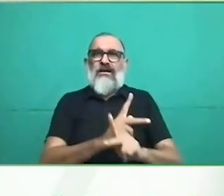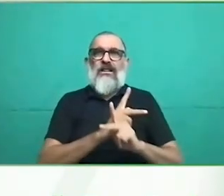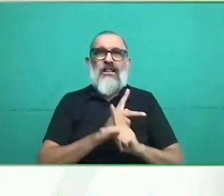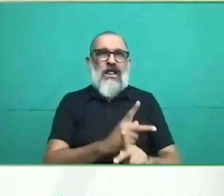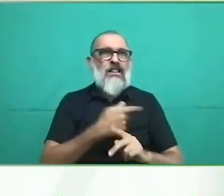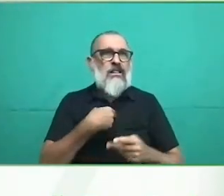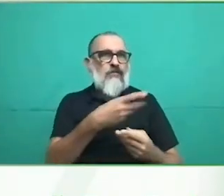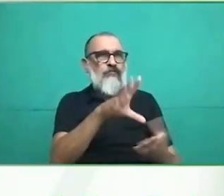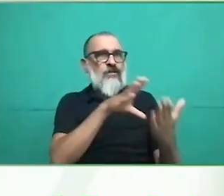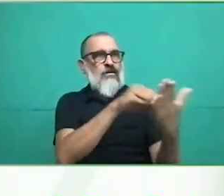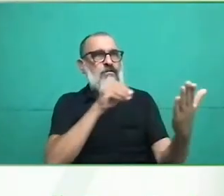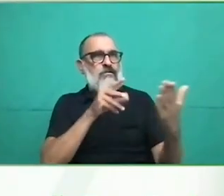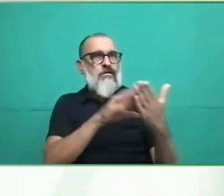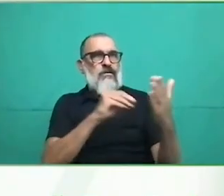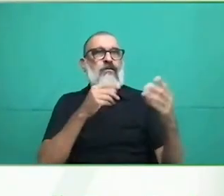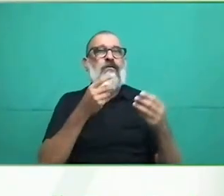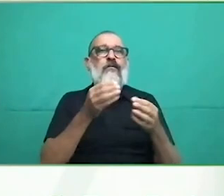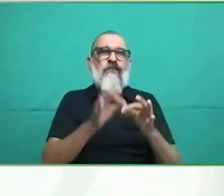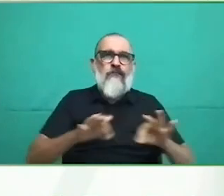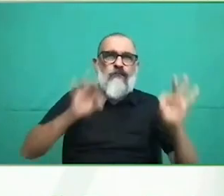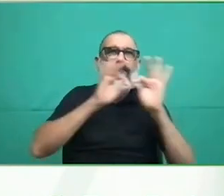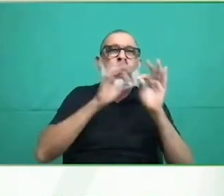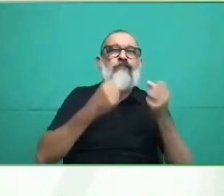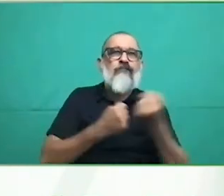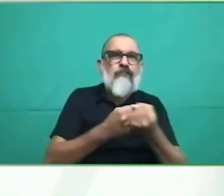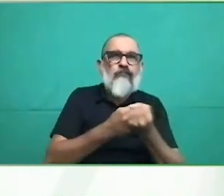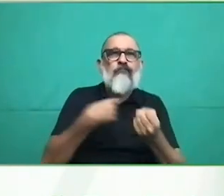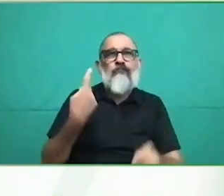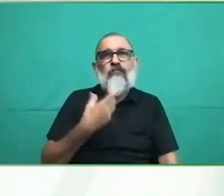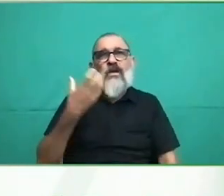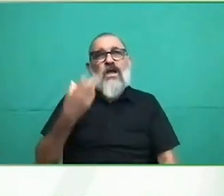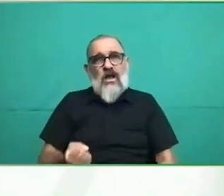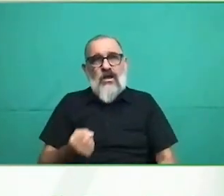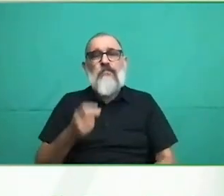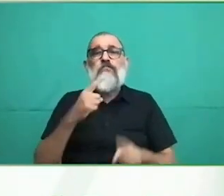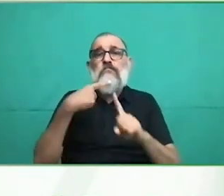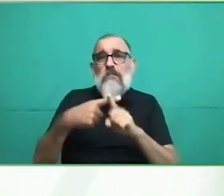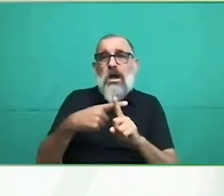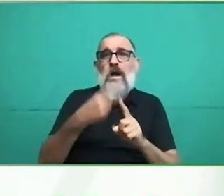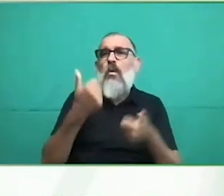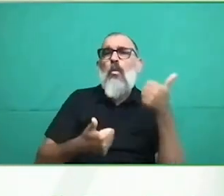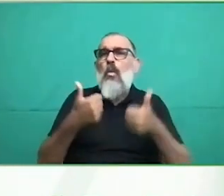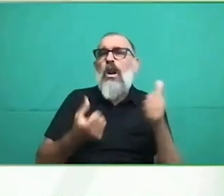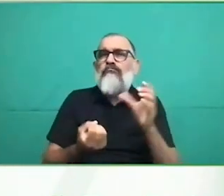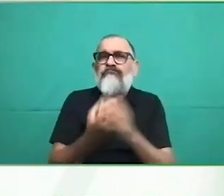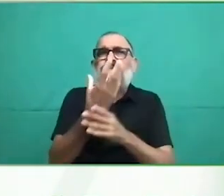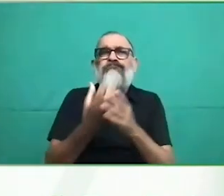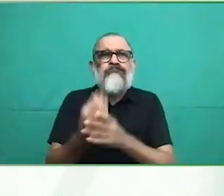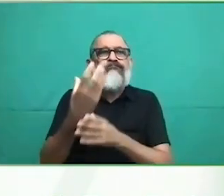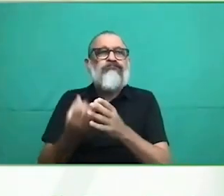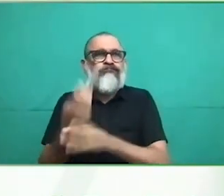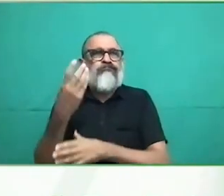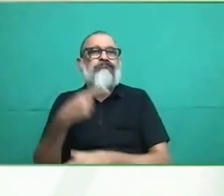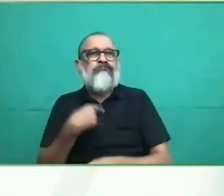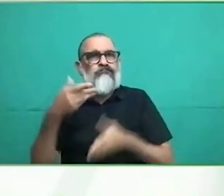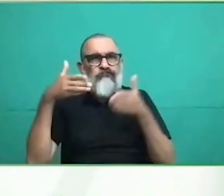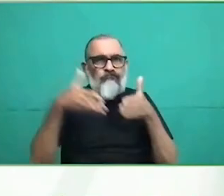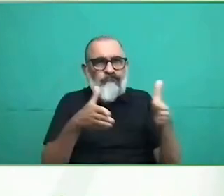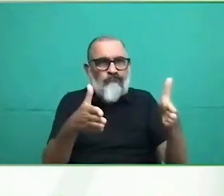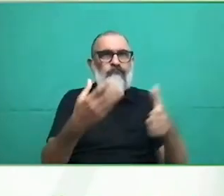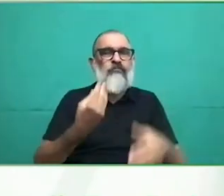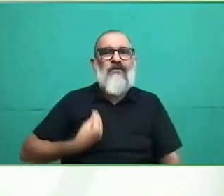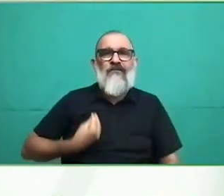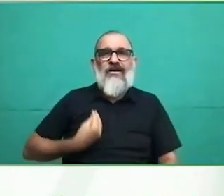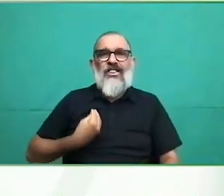si fuman o no, es a ellos quien tiene que importarles. A mí me da igual si reciben visitas o no, es a ellos a quien tienes que importarles. Pero sí que es cierto que hay una